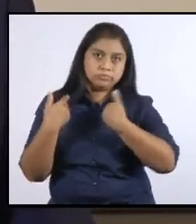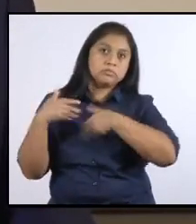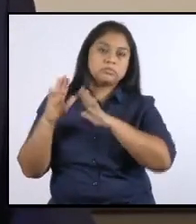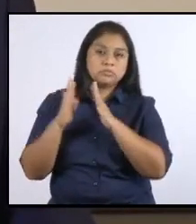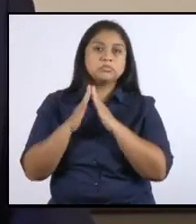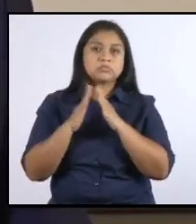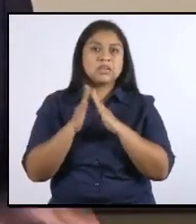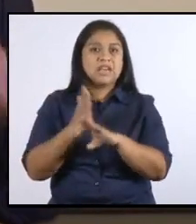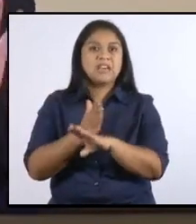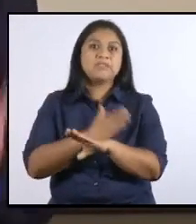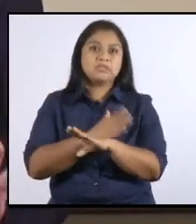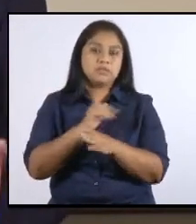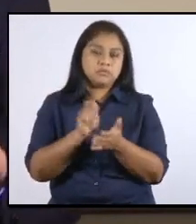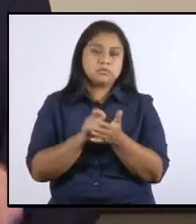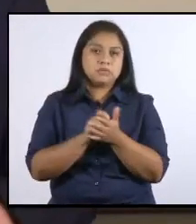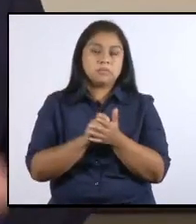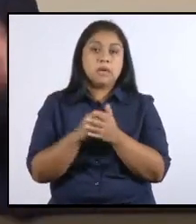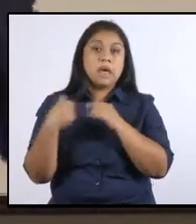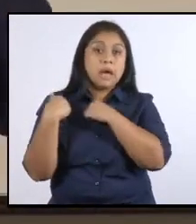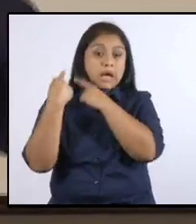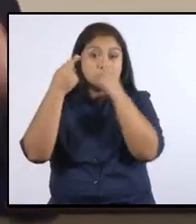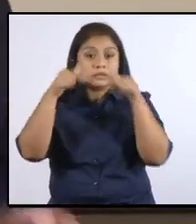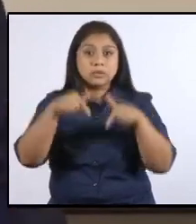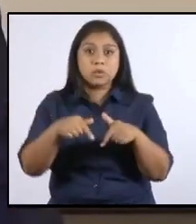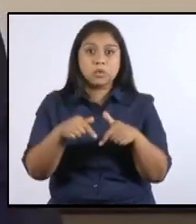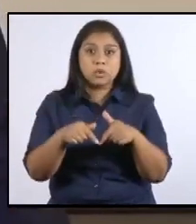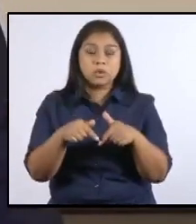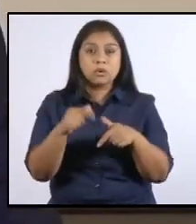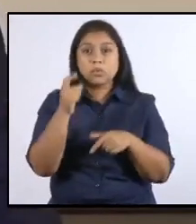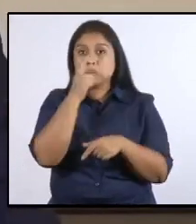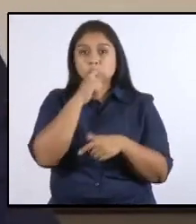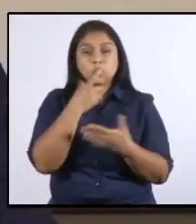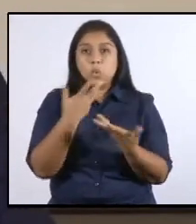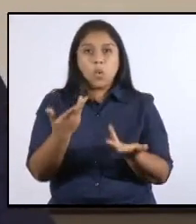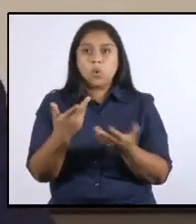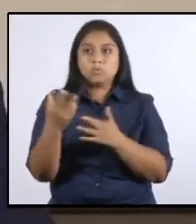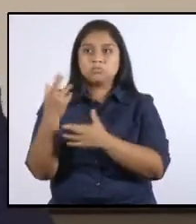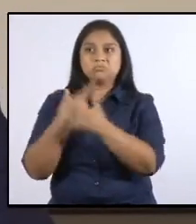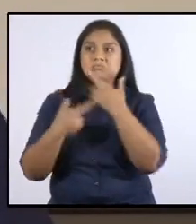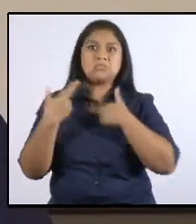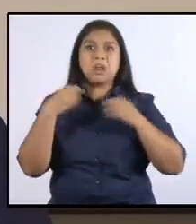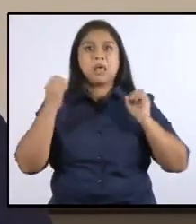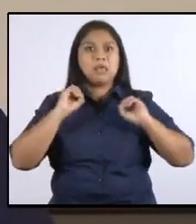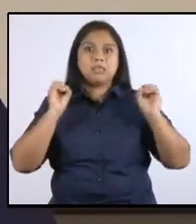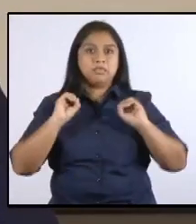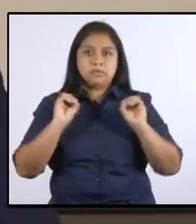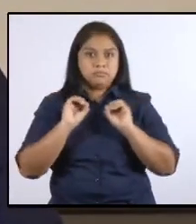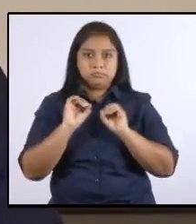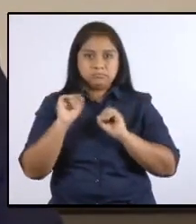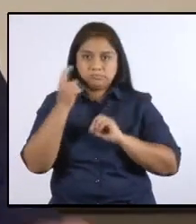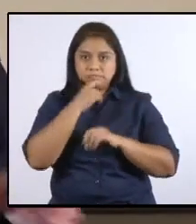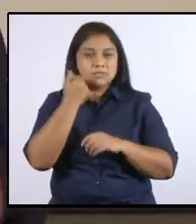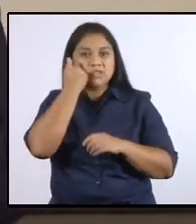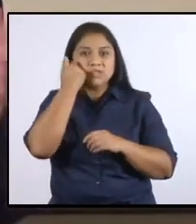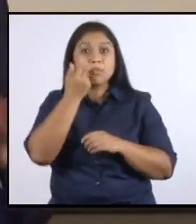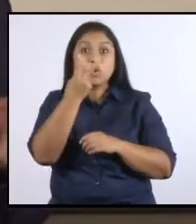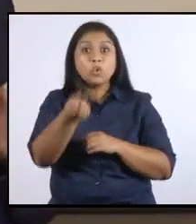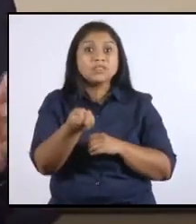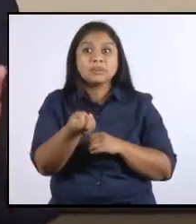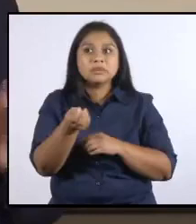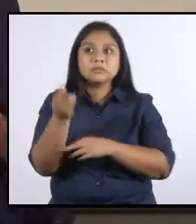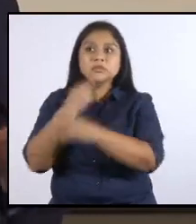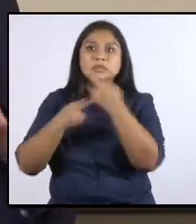libre de coronavirus. Hasta el día de hoy no hemos tenido el regreso de ninguna persona al hospital porque ha